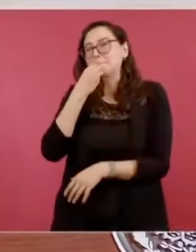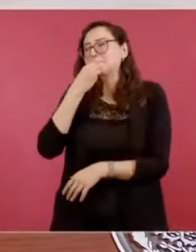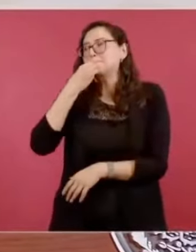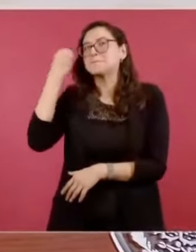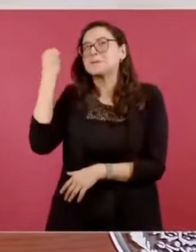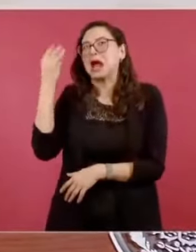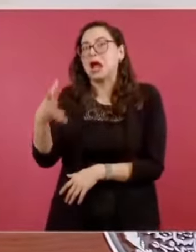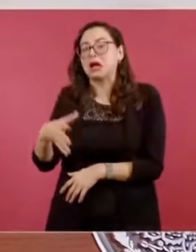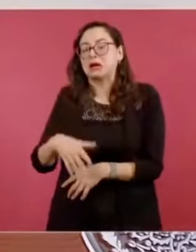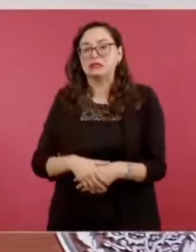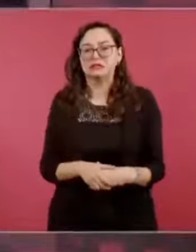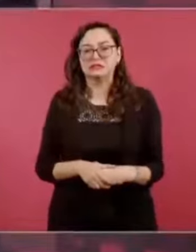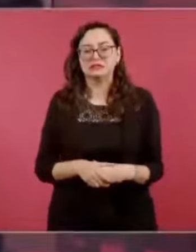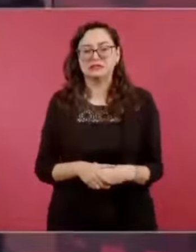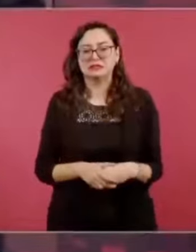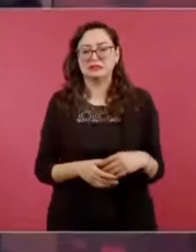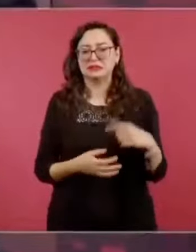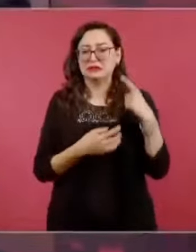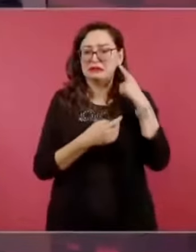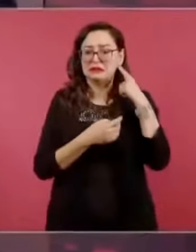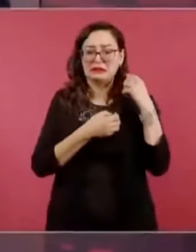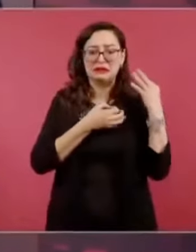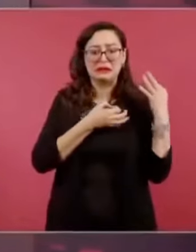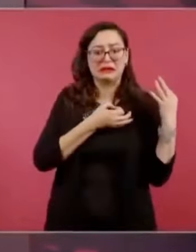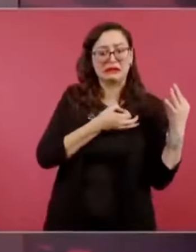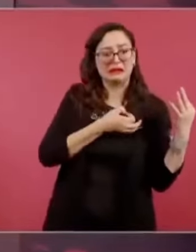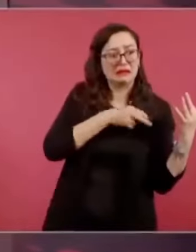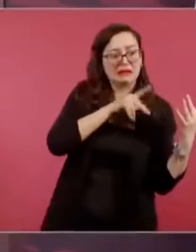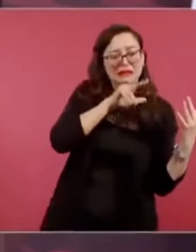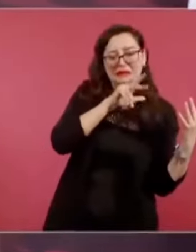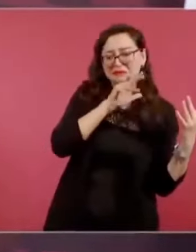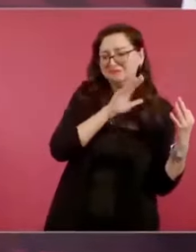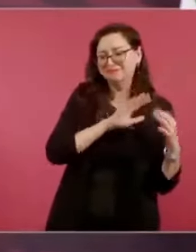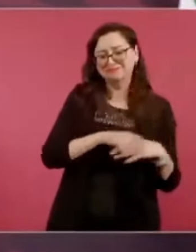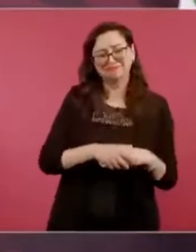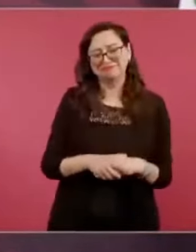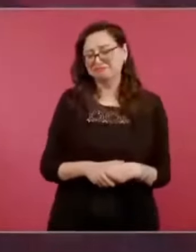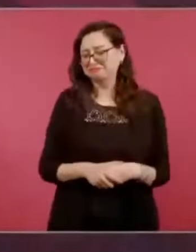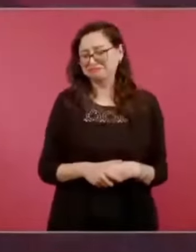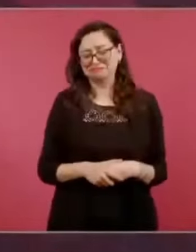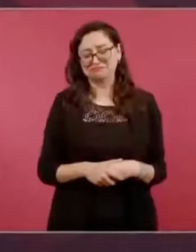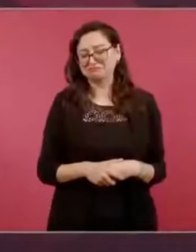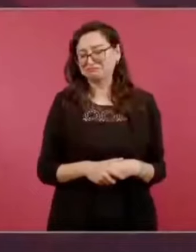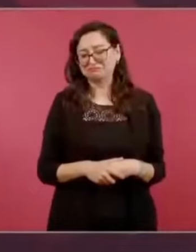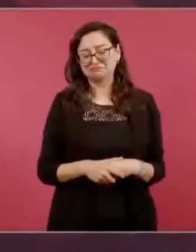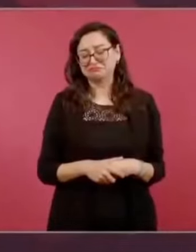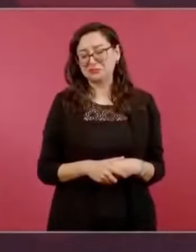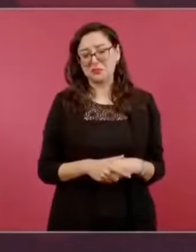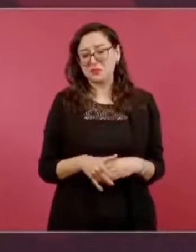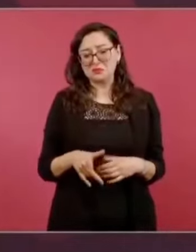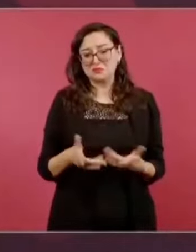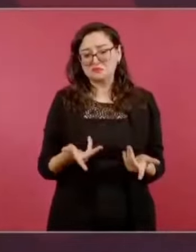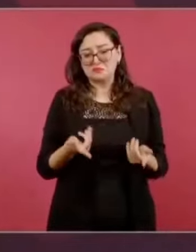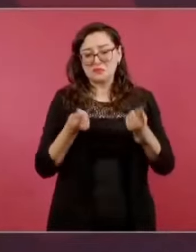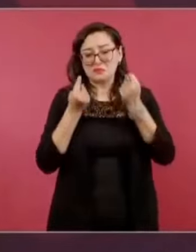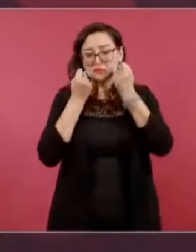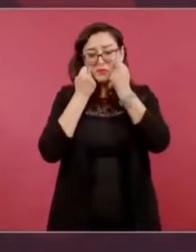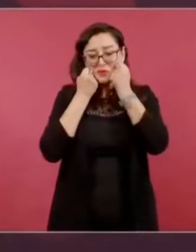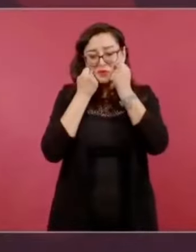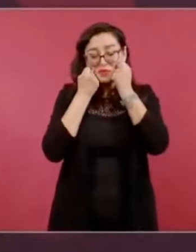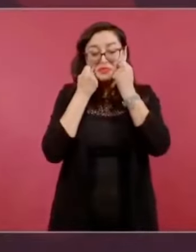No va a ser muy importante y voy a sentir que ya